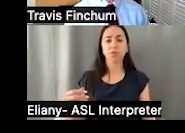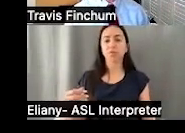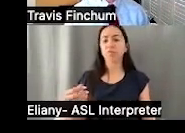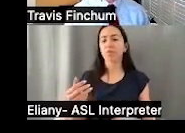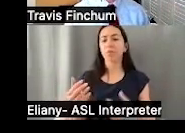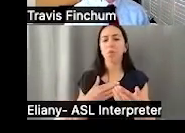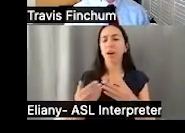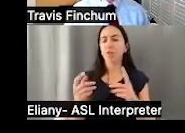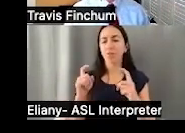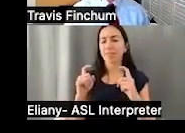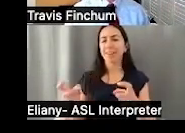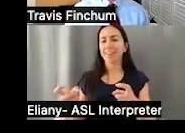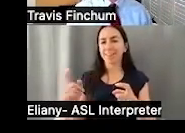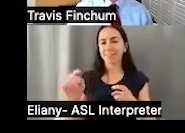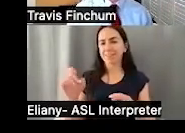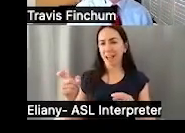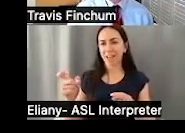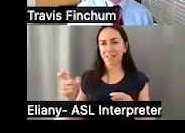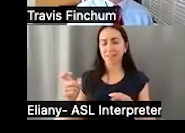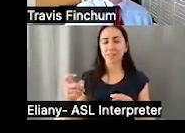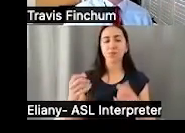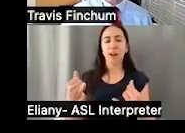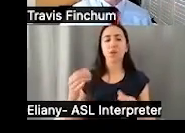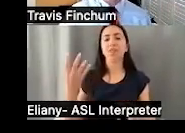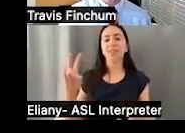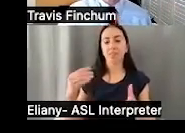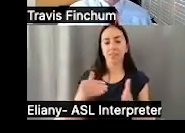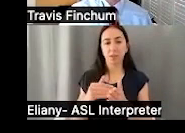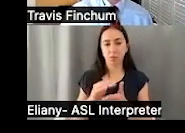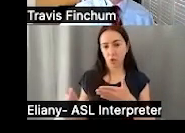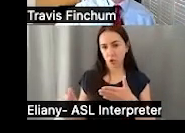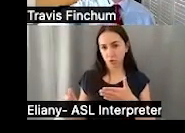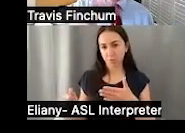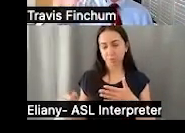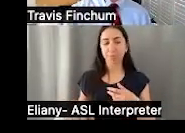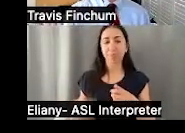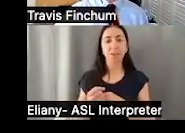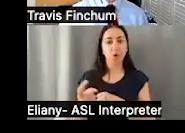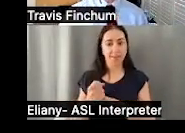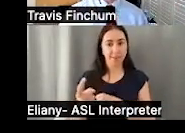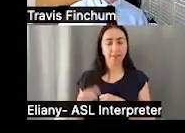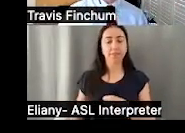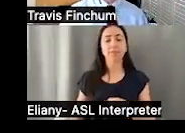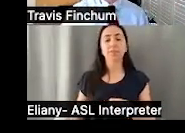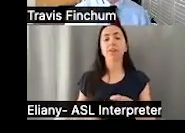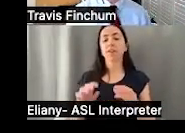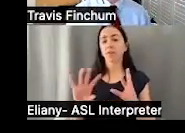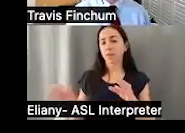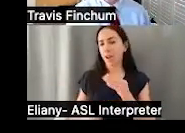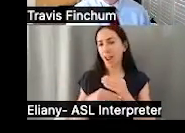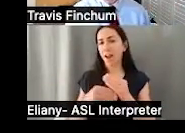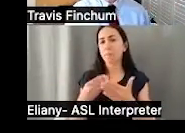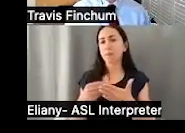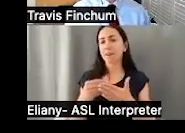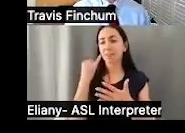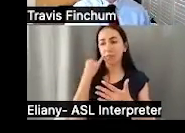lo cual es 17. Bueno, es el monto de exclusión de impuestos en estos momentos es 17.000 dólares. Además, puedes poner